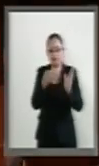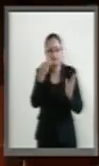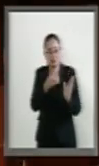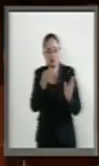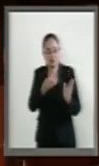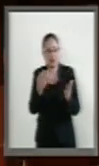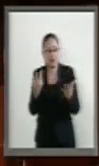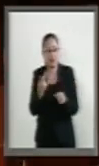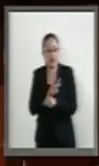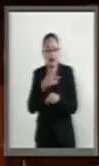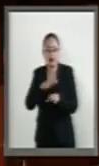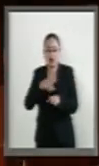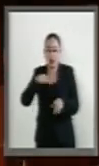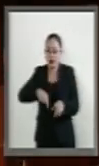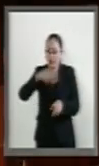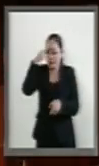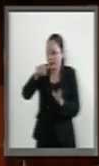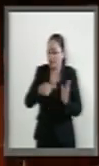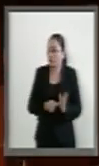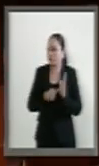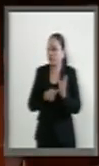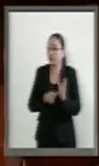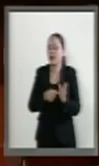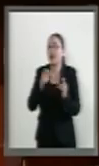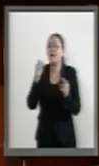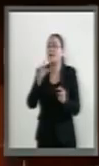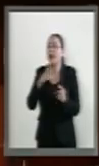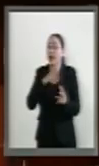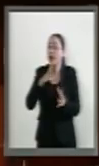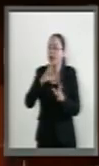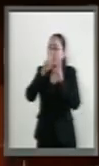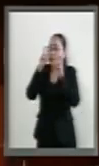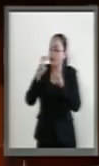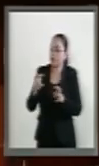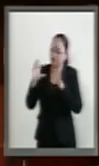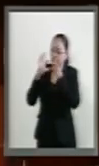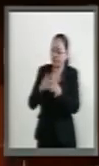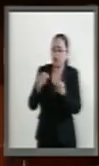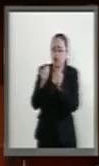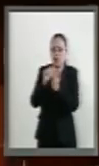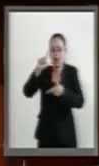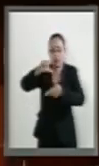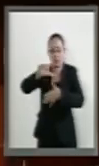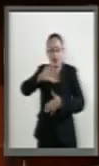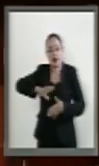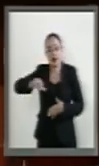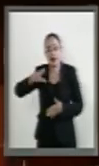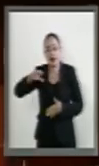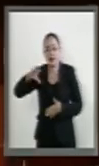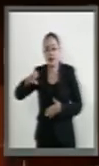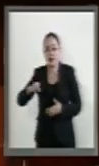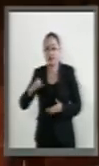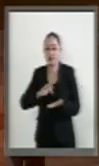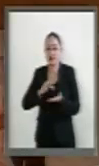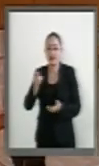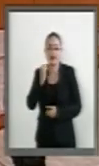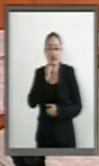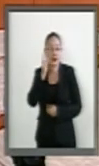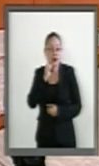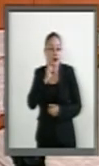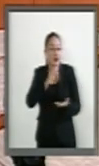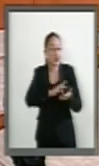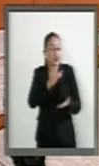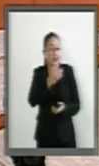la condición de sede de México, pero sobre todo a la agenda que compartimos con Latinoamérica y el Caribe. Muchas gracias, Senadora. Muchas